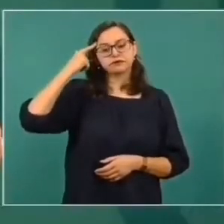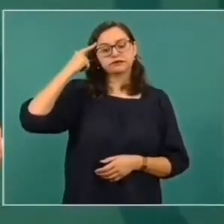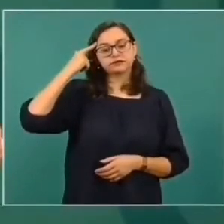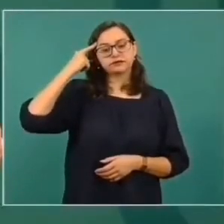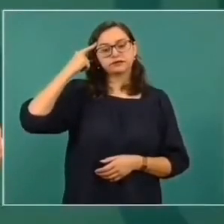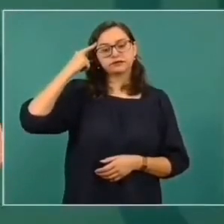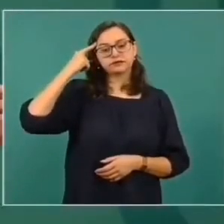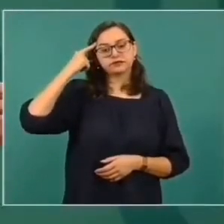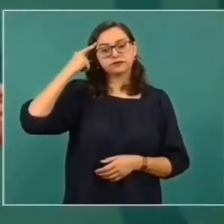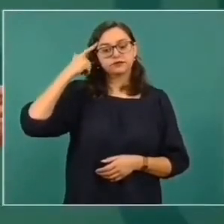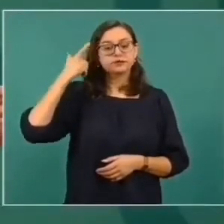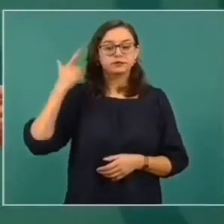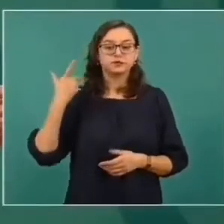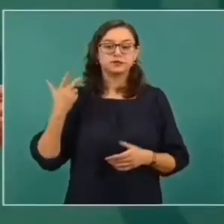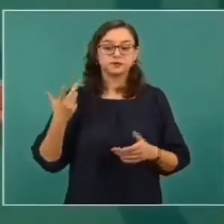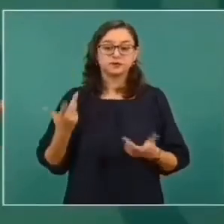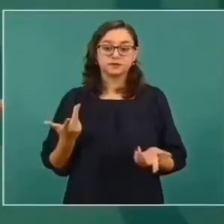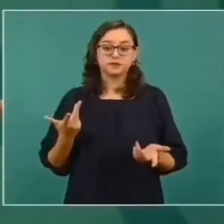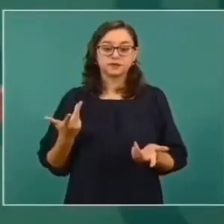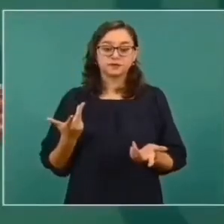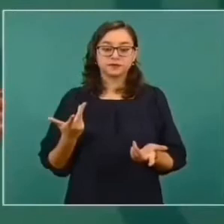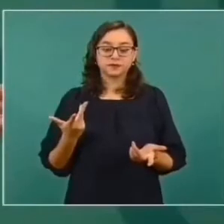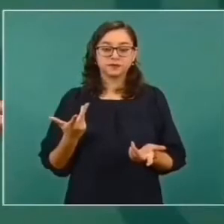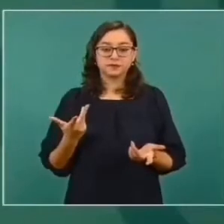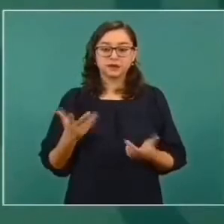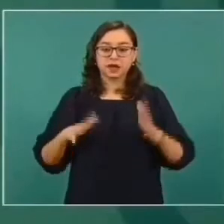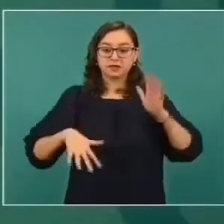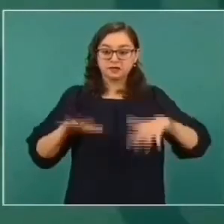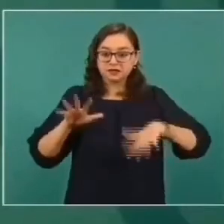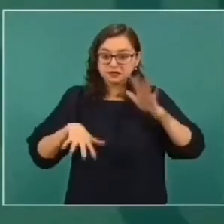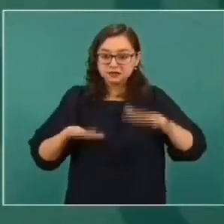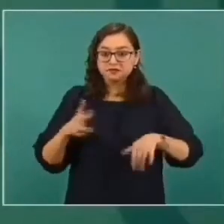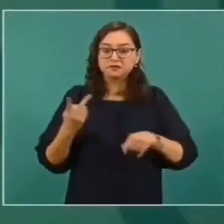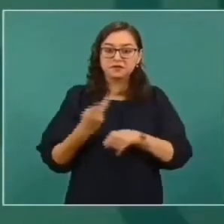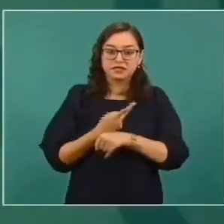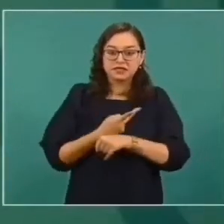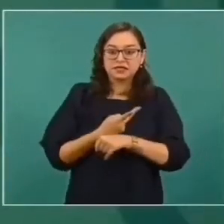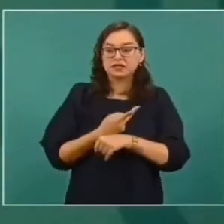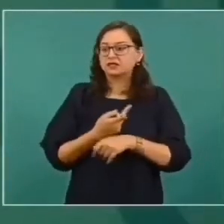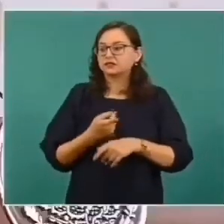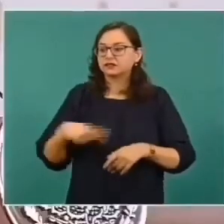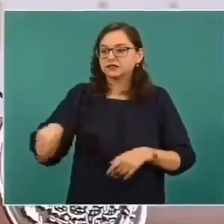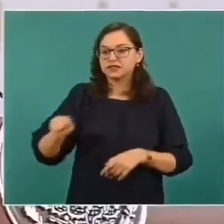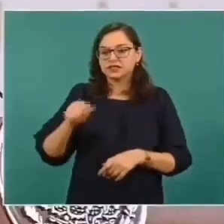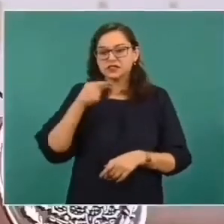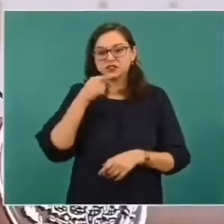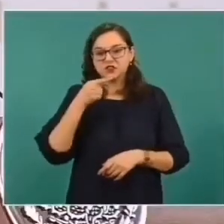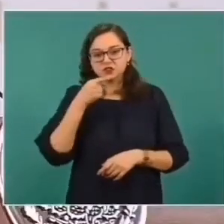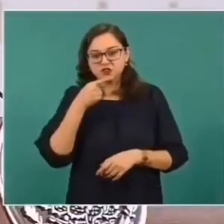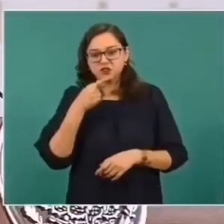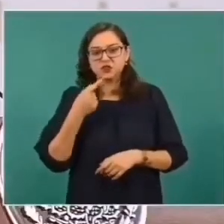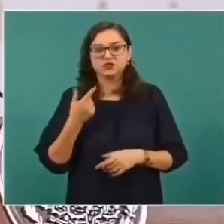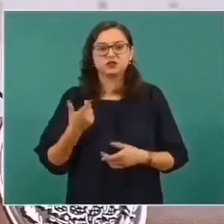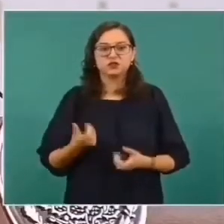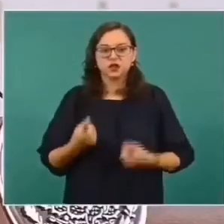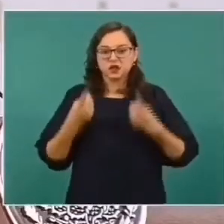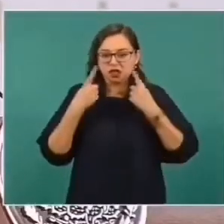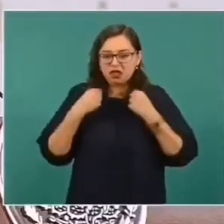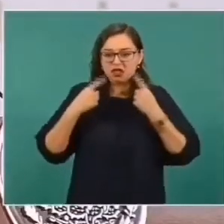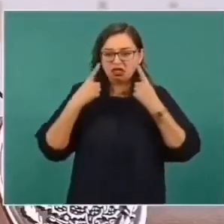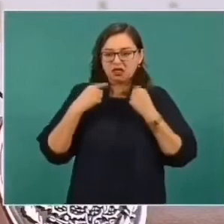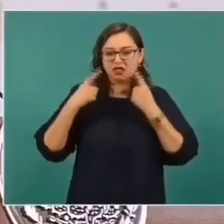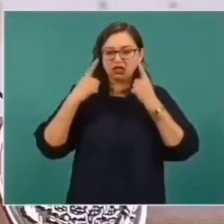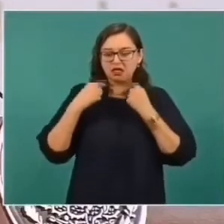que se hace porque lloran y que no deben de llorar